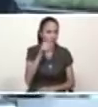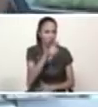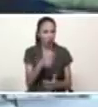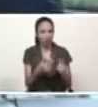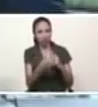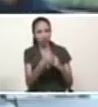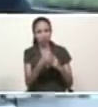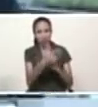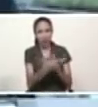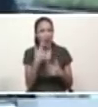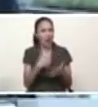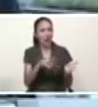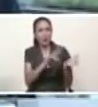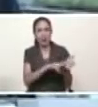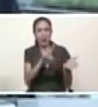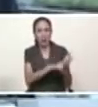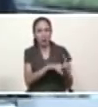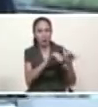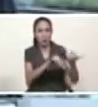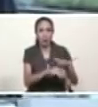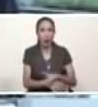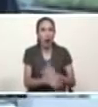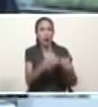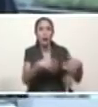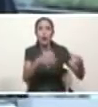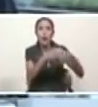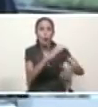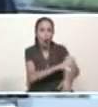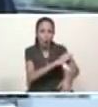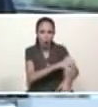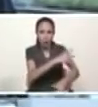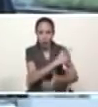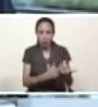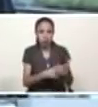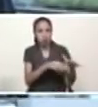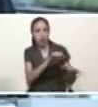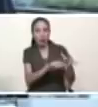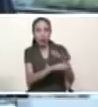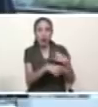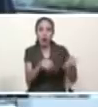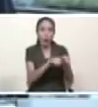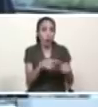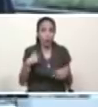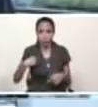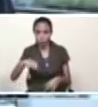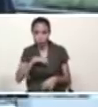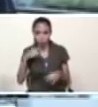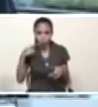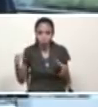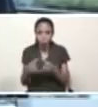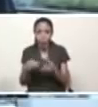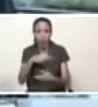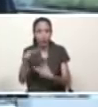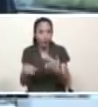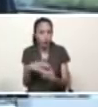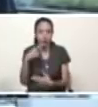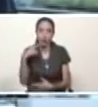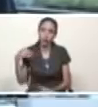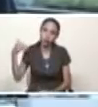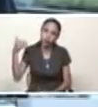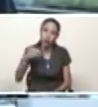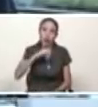y toda esta pandilla de agresores imperialistas estamos dando una batalla histórica estamos haciendo historia compatriota